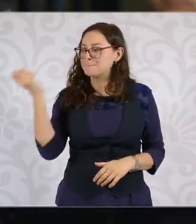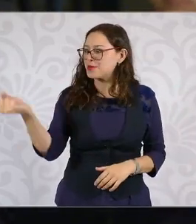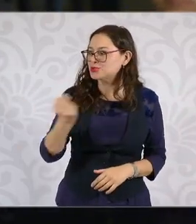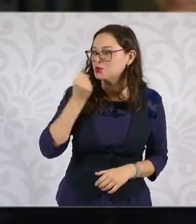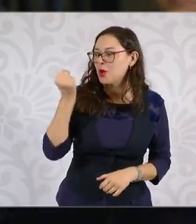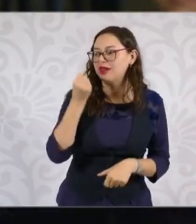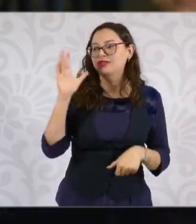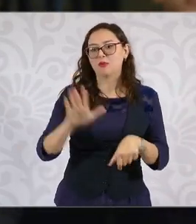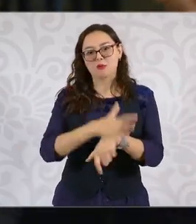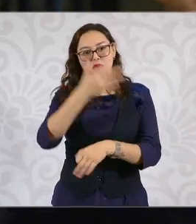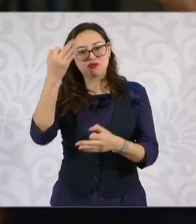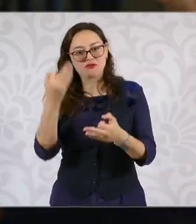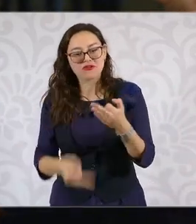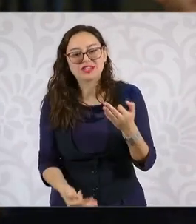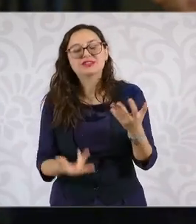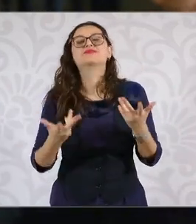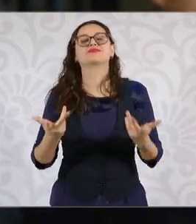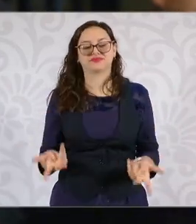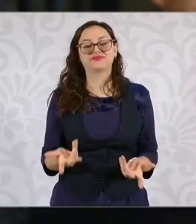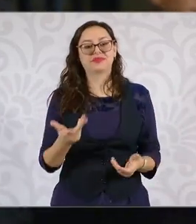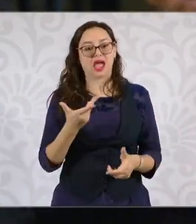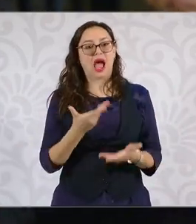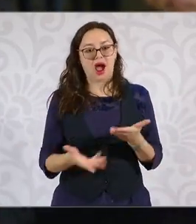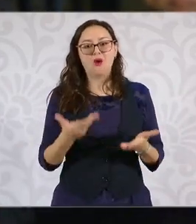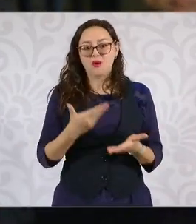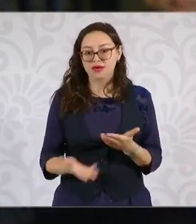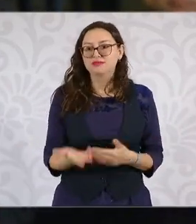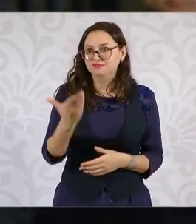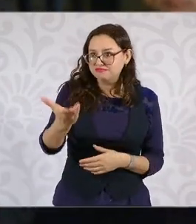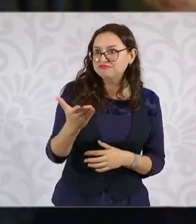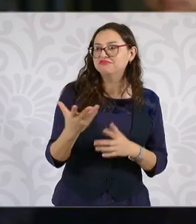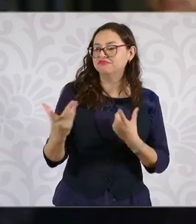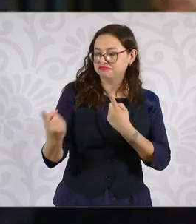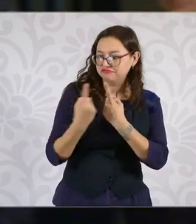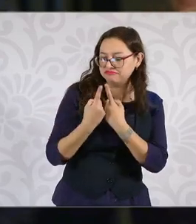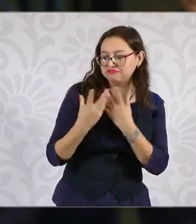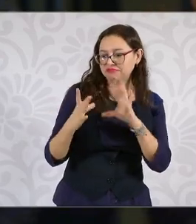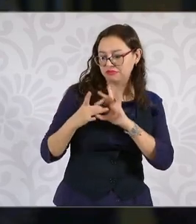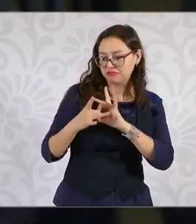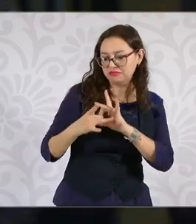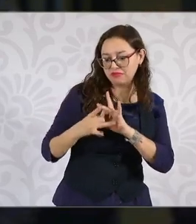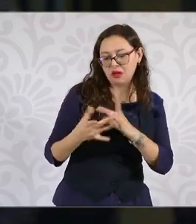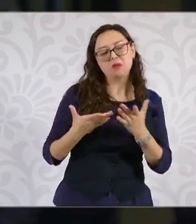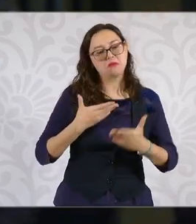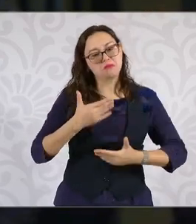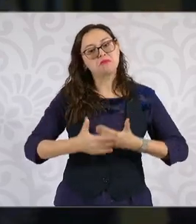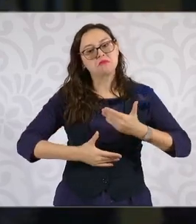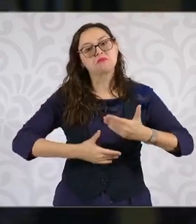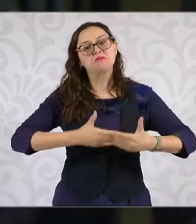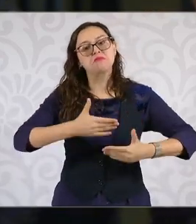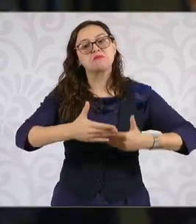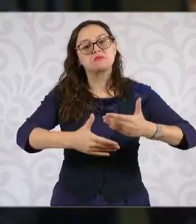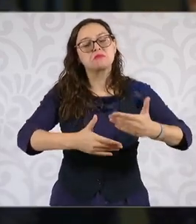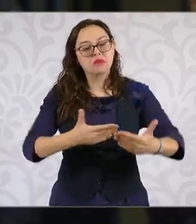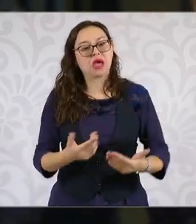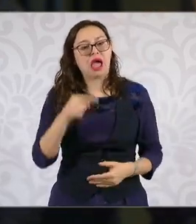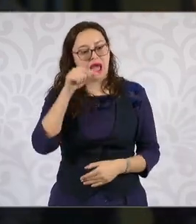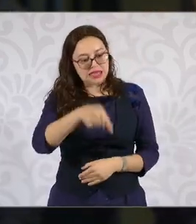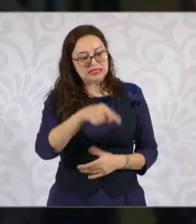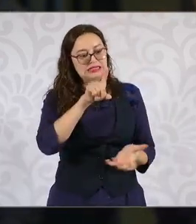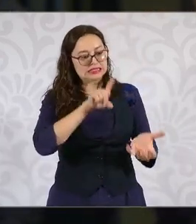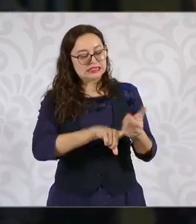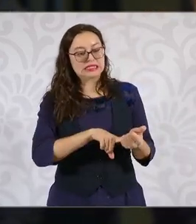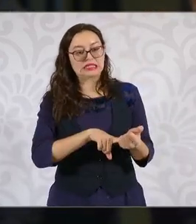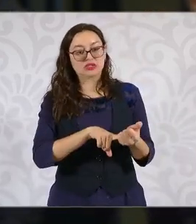nosotros estábamos buscando y creo que lo estamos consiguiendo con usted, bueno, pues se está convirtiendo ahora sí en uno de los y los conductores,